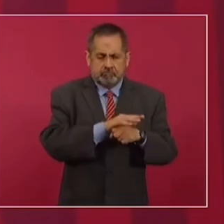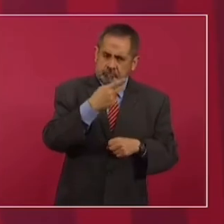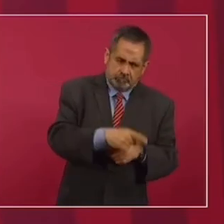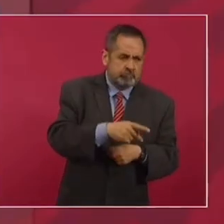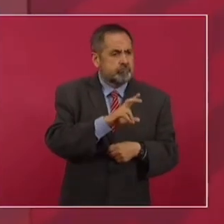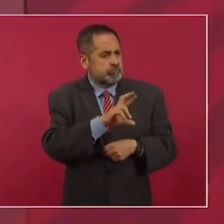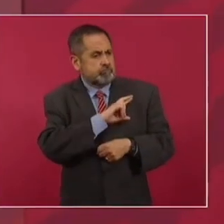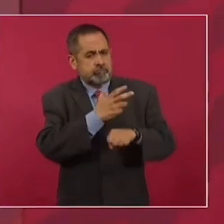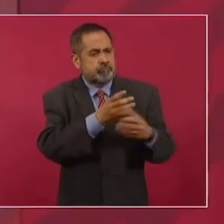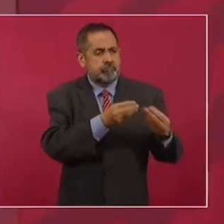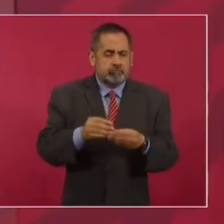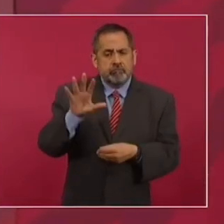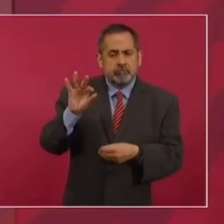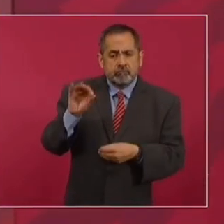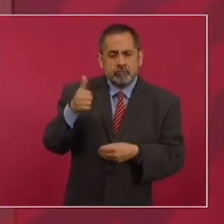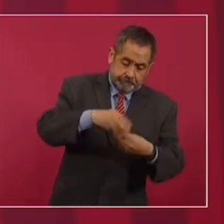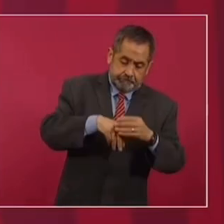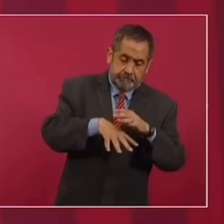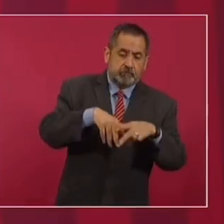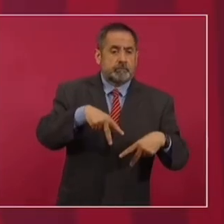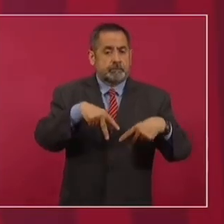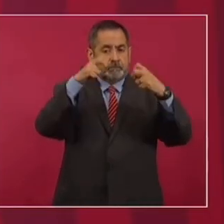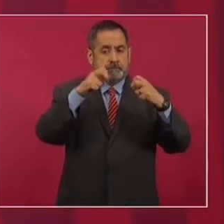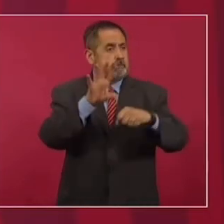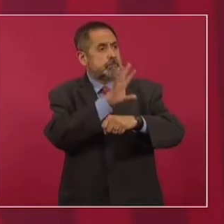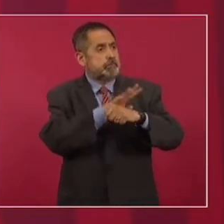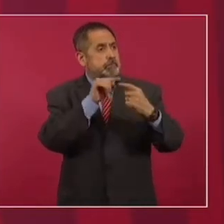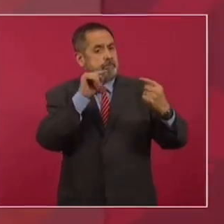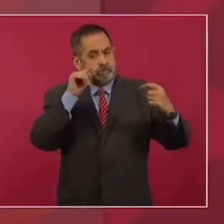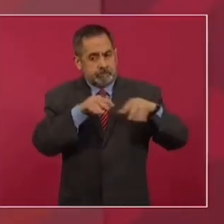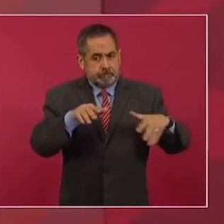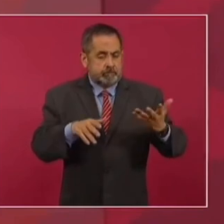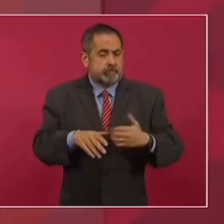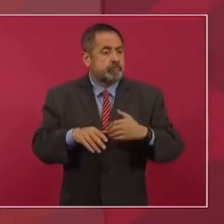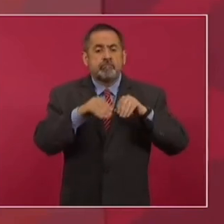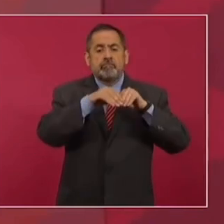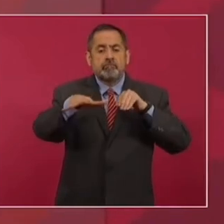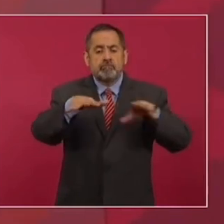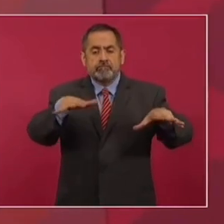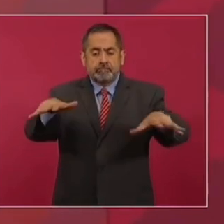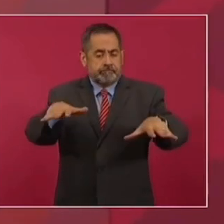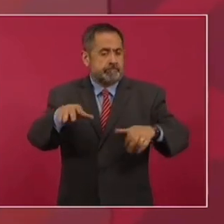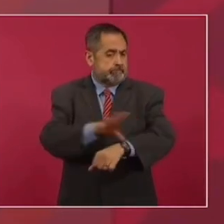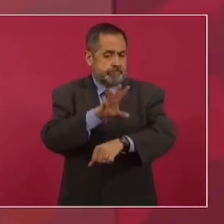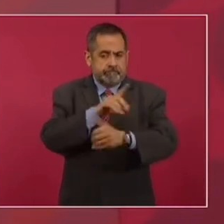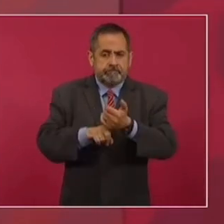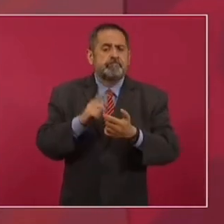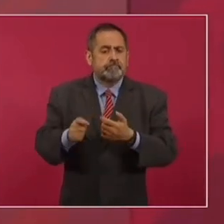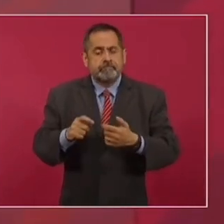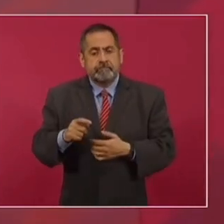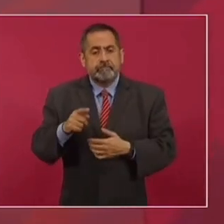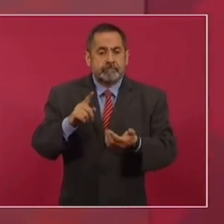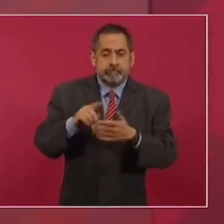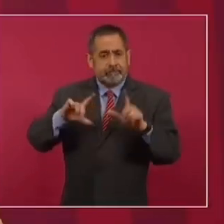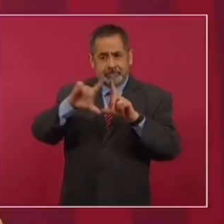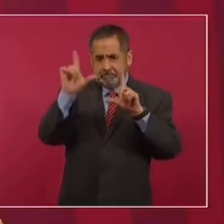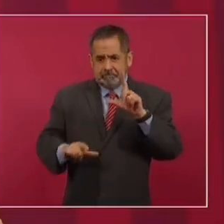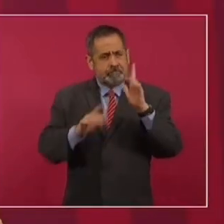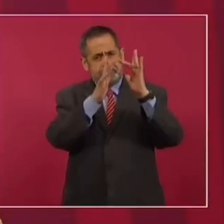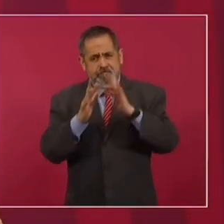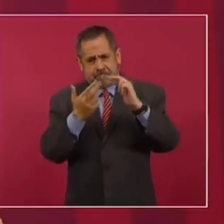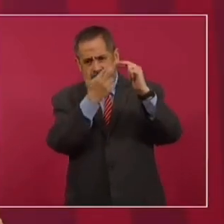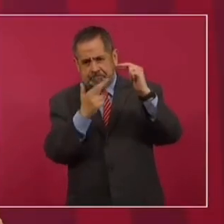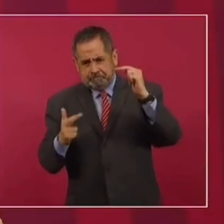y extranjero en el 46 por ciento del mercado y la distribución de la energía eléctrica por cuestiones de seguridad.